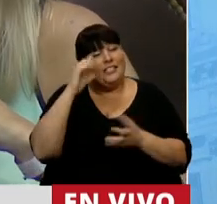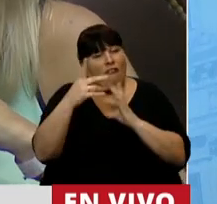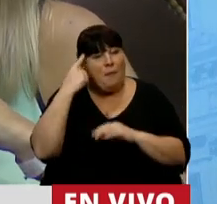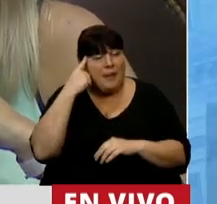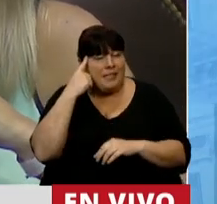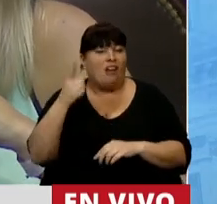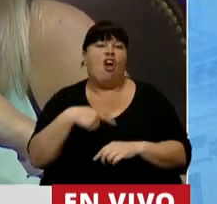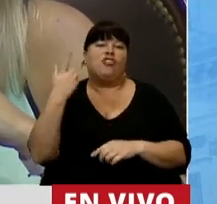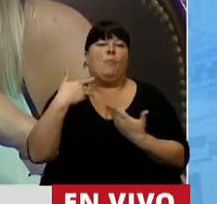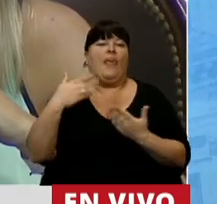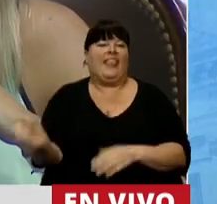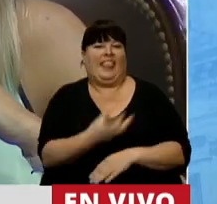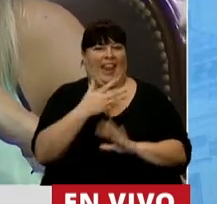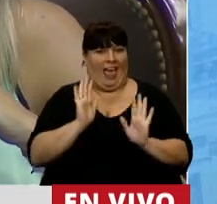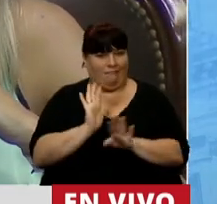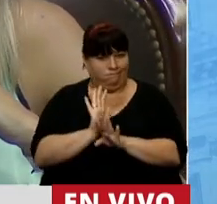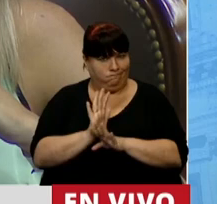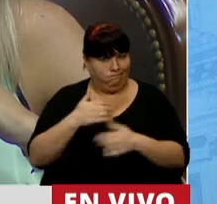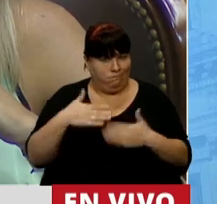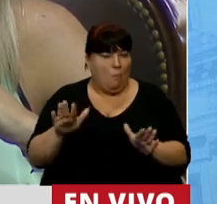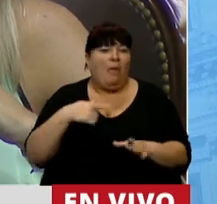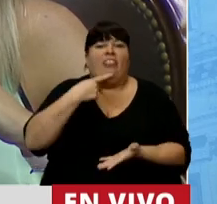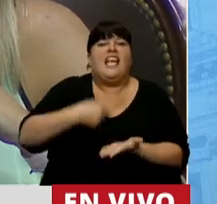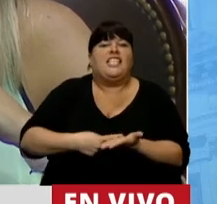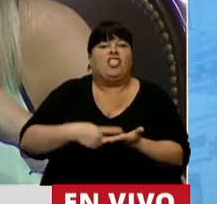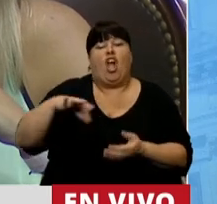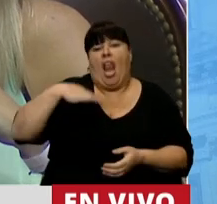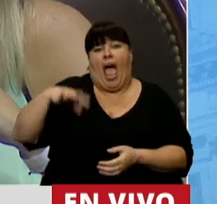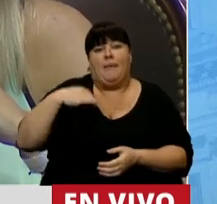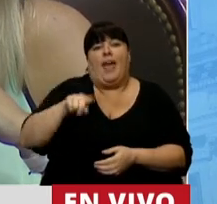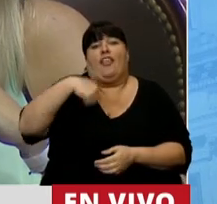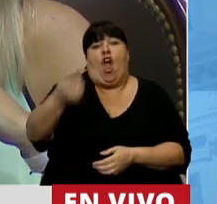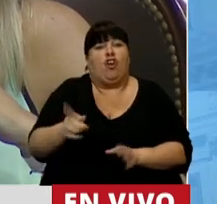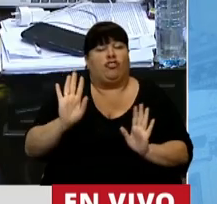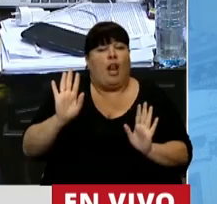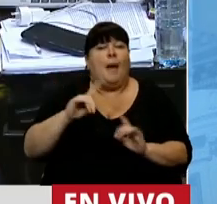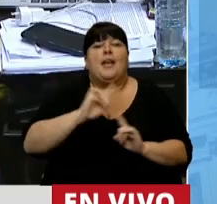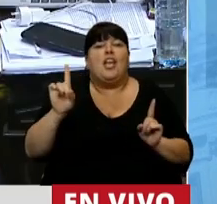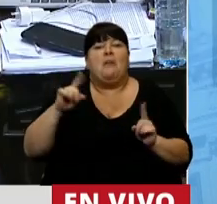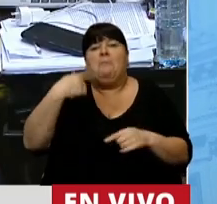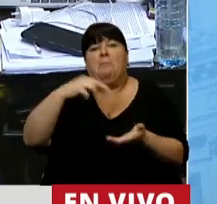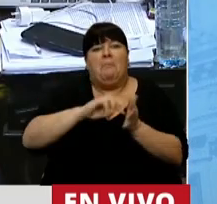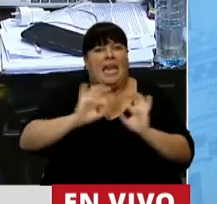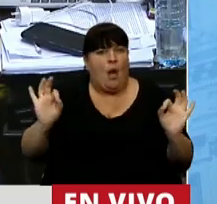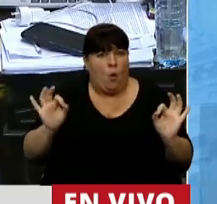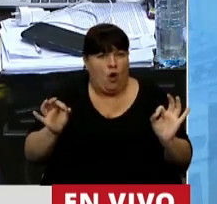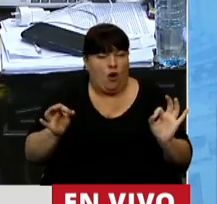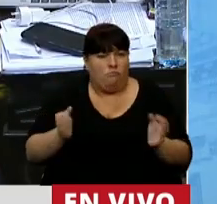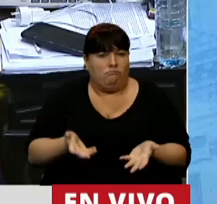que somos descartables, que podemos decidir sobre la vida del otro sin consecuencias.